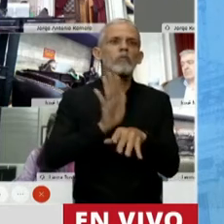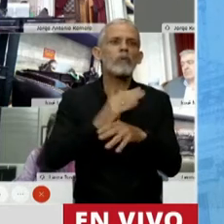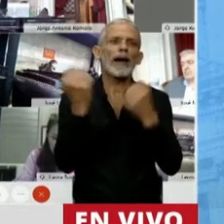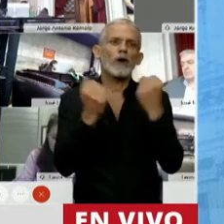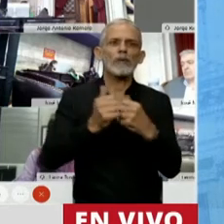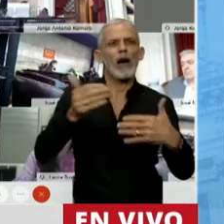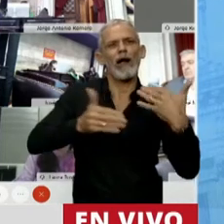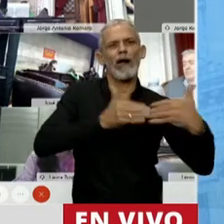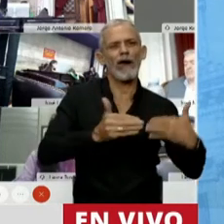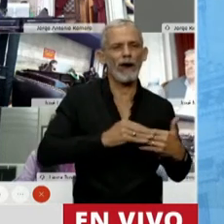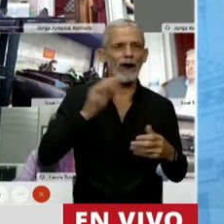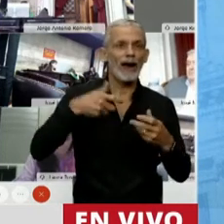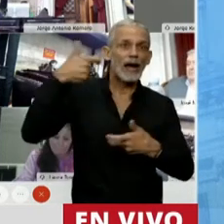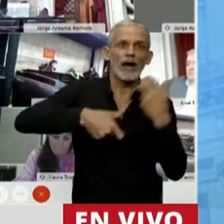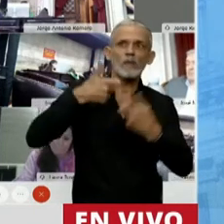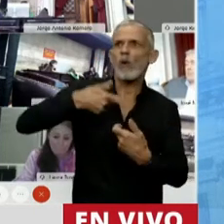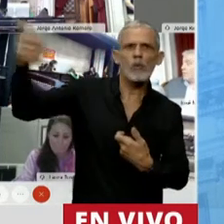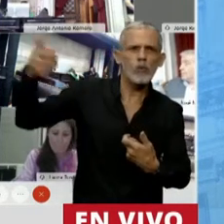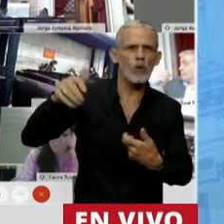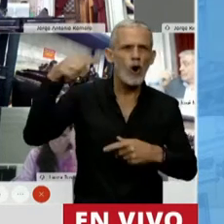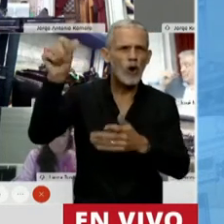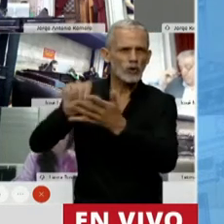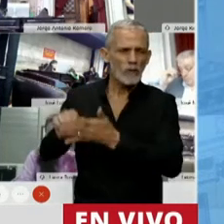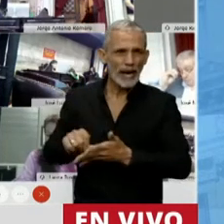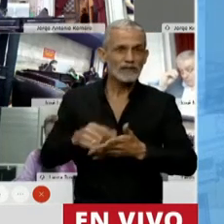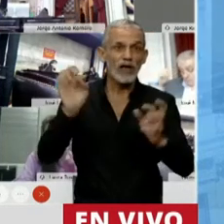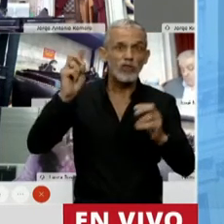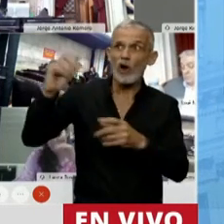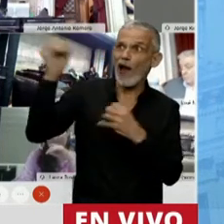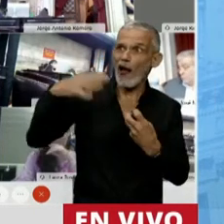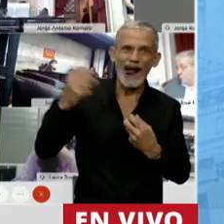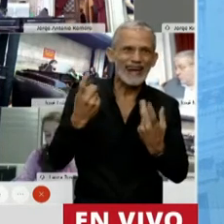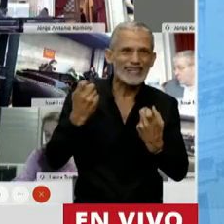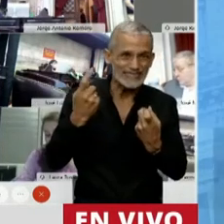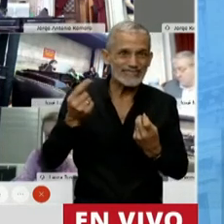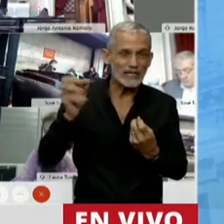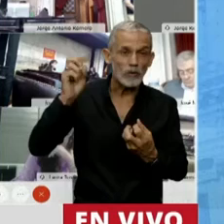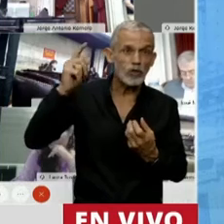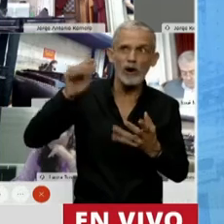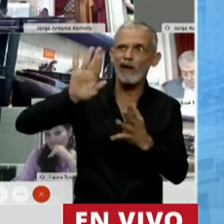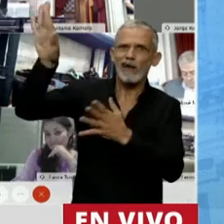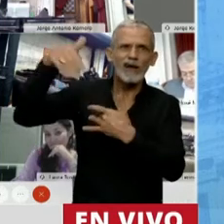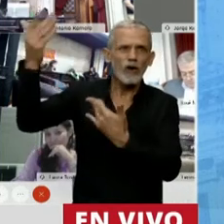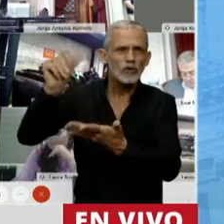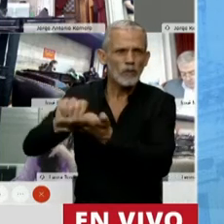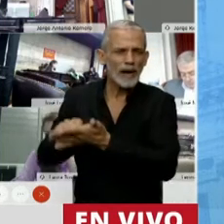economía, alejar inversiones y disminuir el ingreso de todos los dólares que tanto necesitamos y dice el gobierno